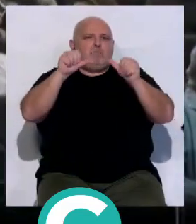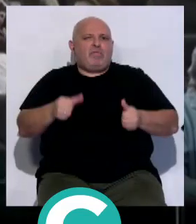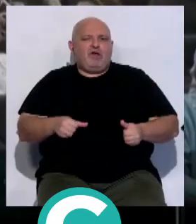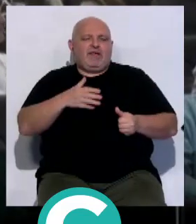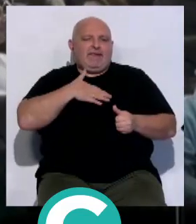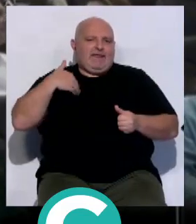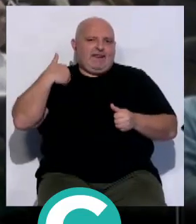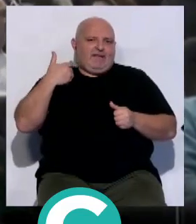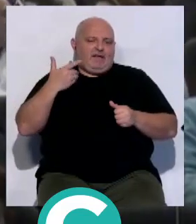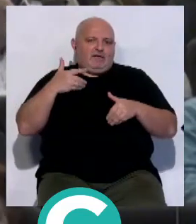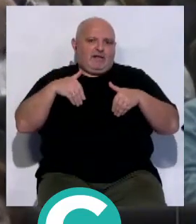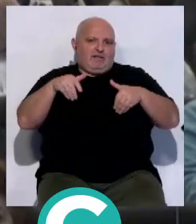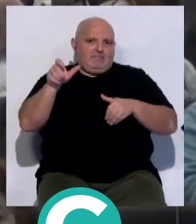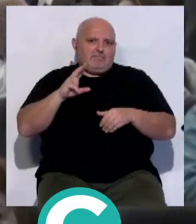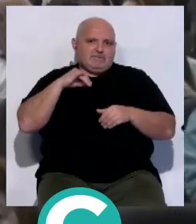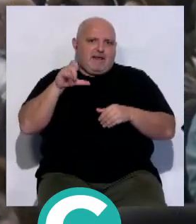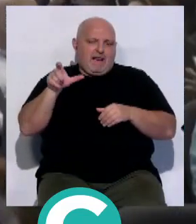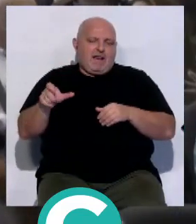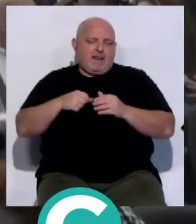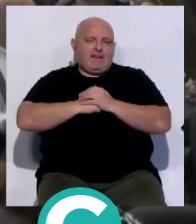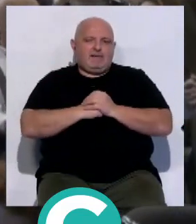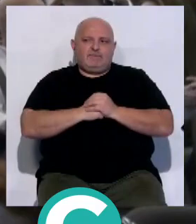ciudad que defiende la candidatura de Ismael Beiro.